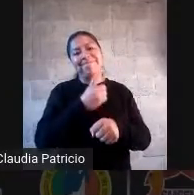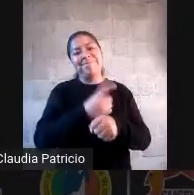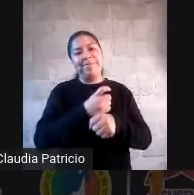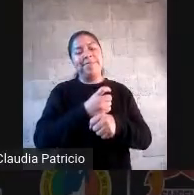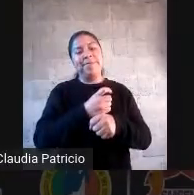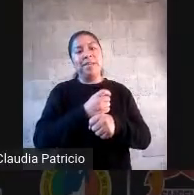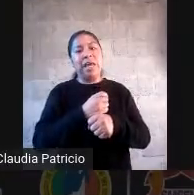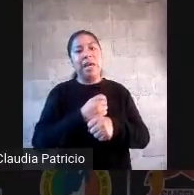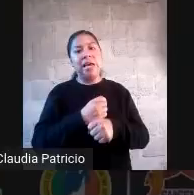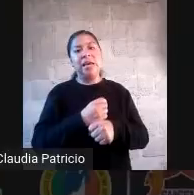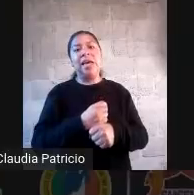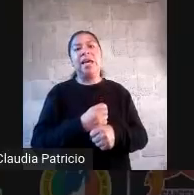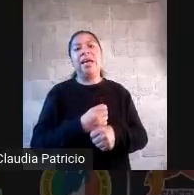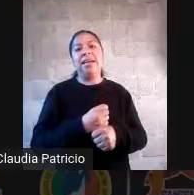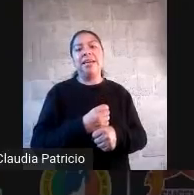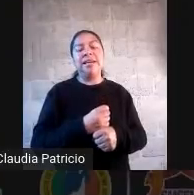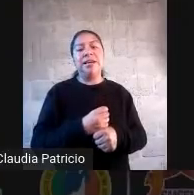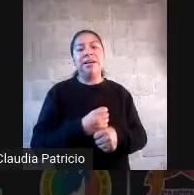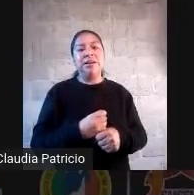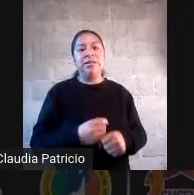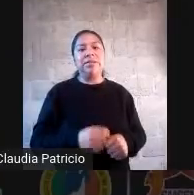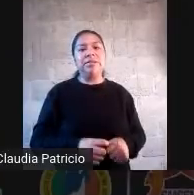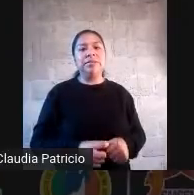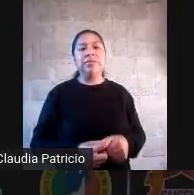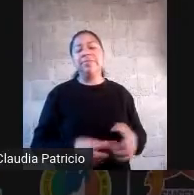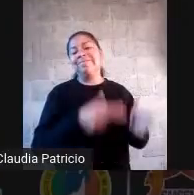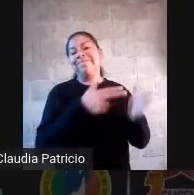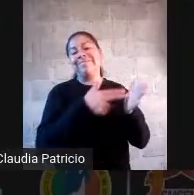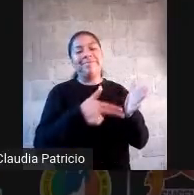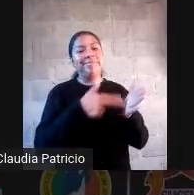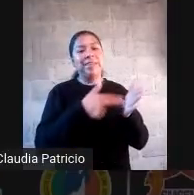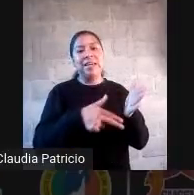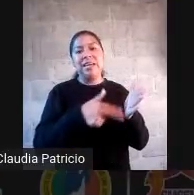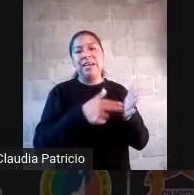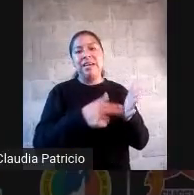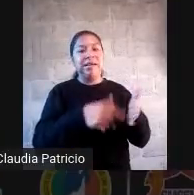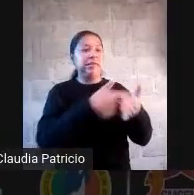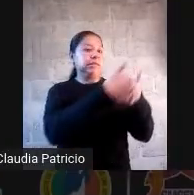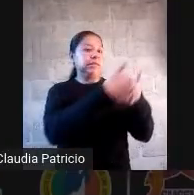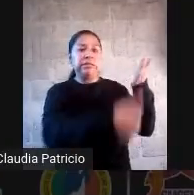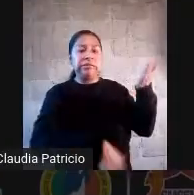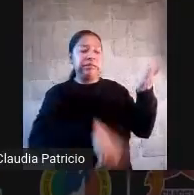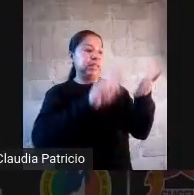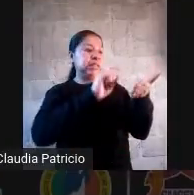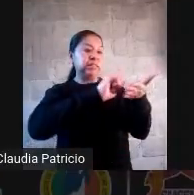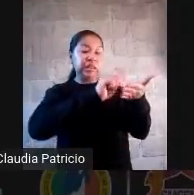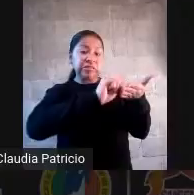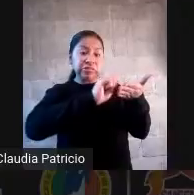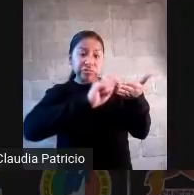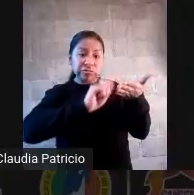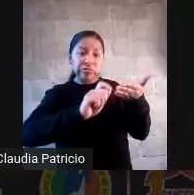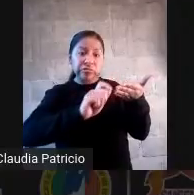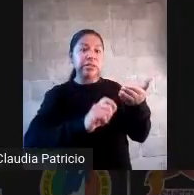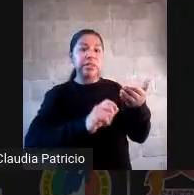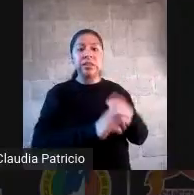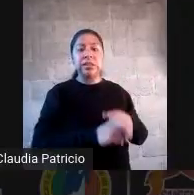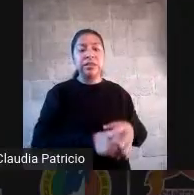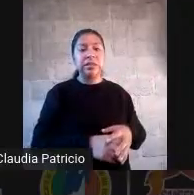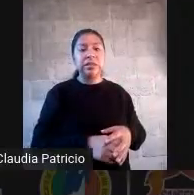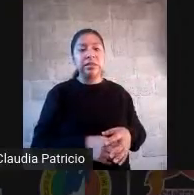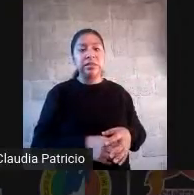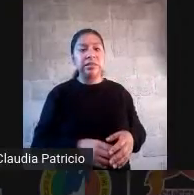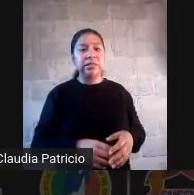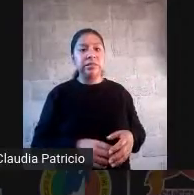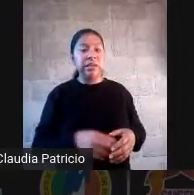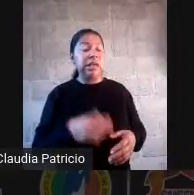herramientas cualitativas, escala, lista de cotejo y rúbricas cualitativas, esas no se pueden dejar de